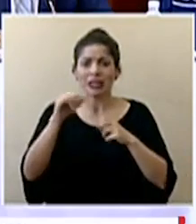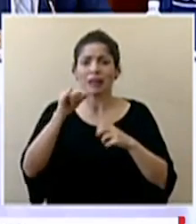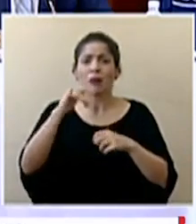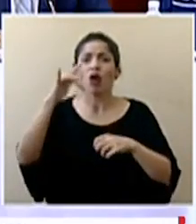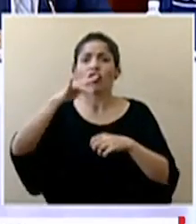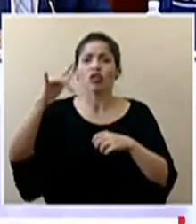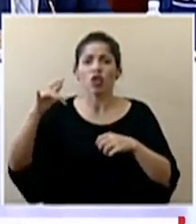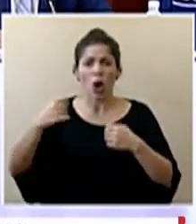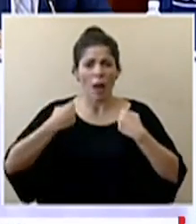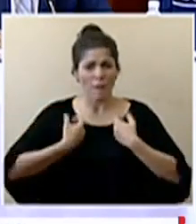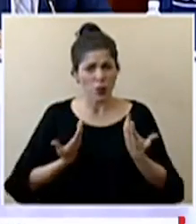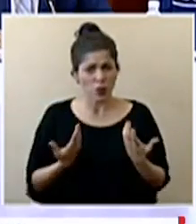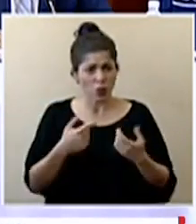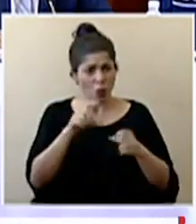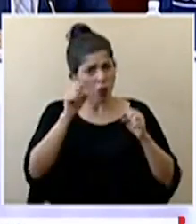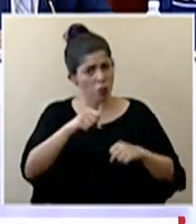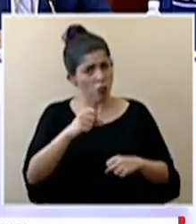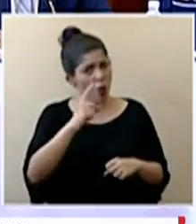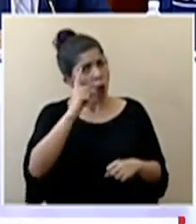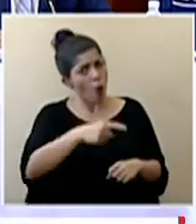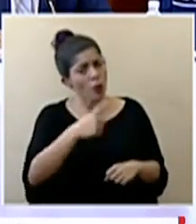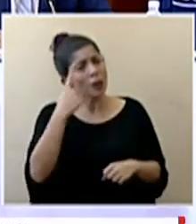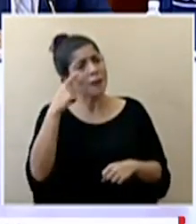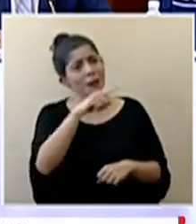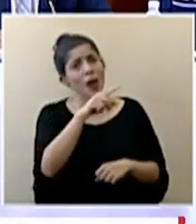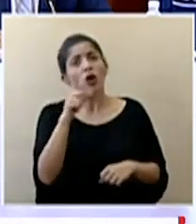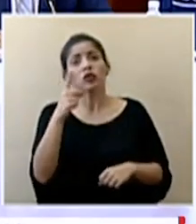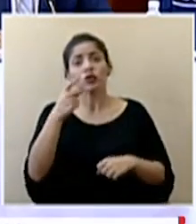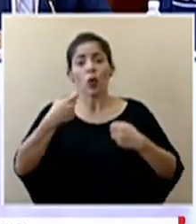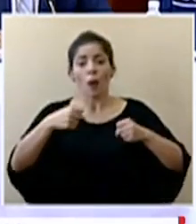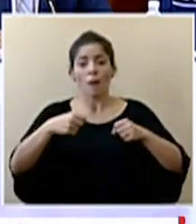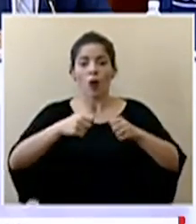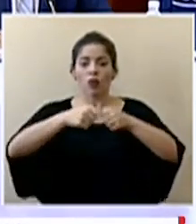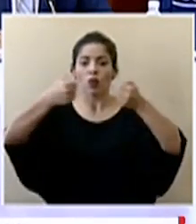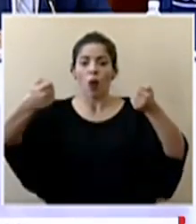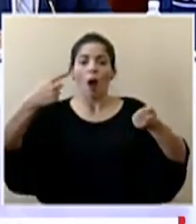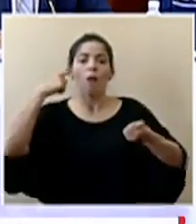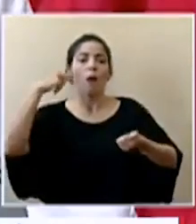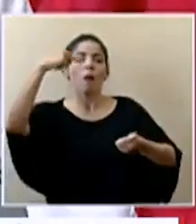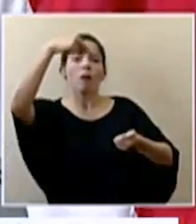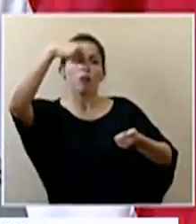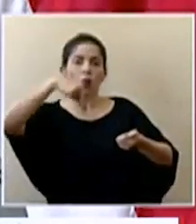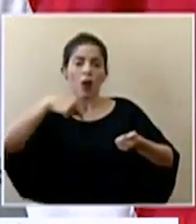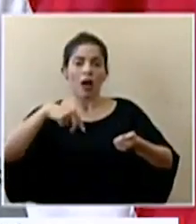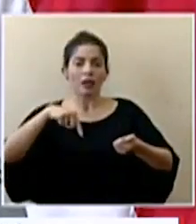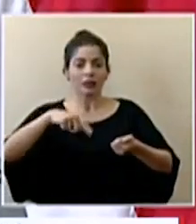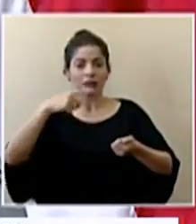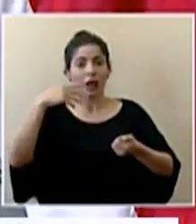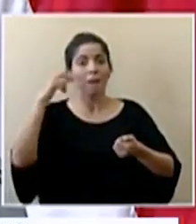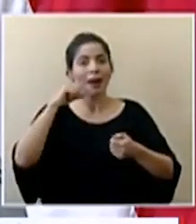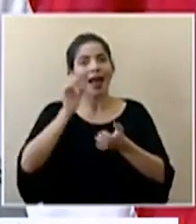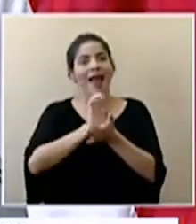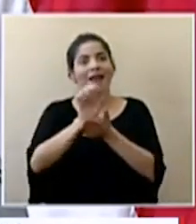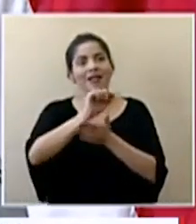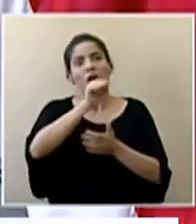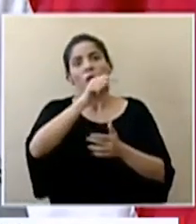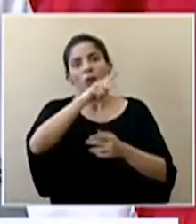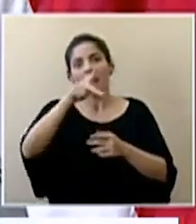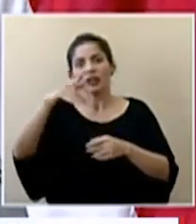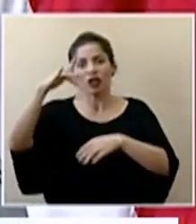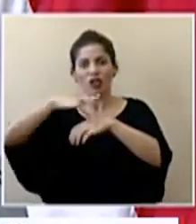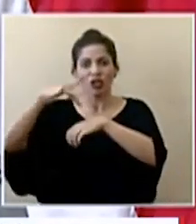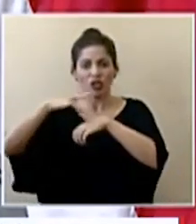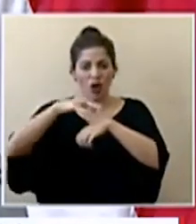mochila pregunta ¿se puede girar una instrucción para que solo el motorizado manipule el contenido de las mochilas en la inspección y así evitar que otras personas